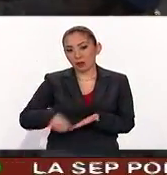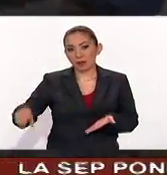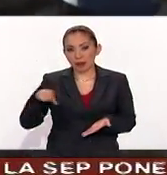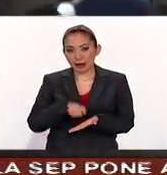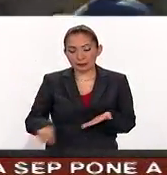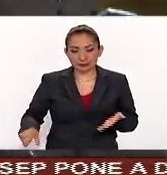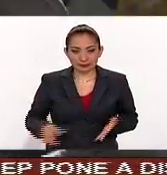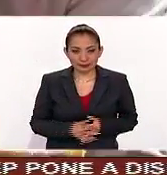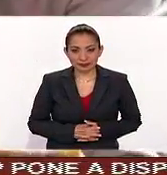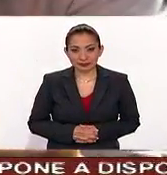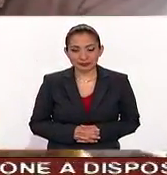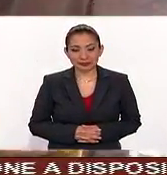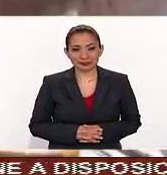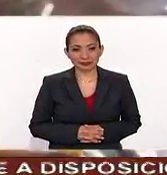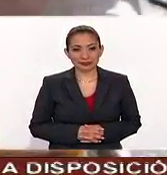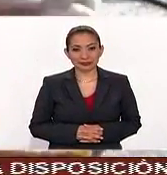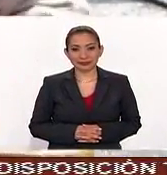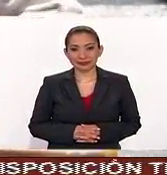compra.